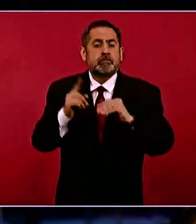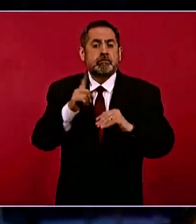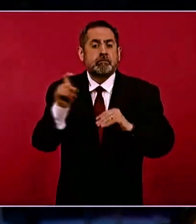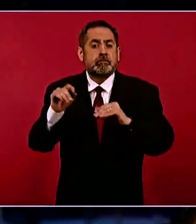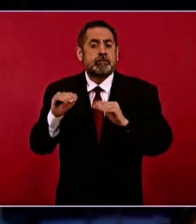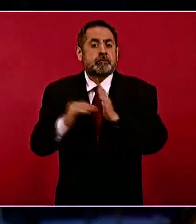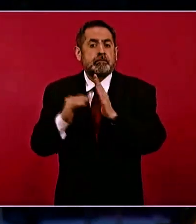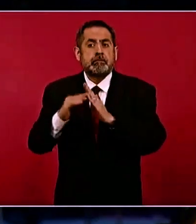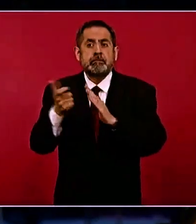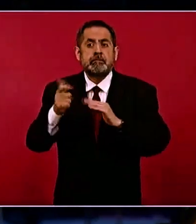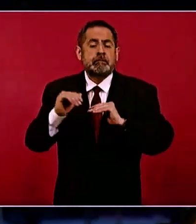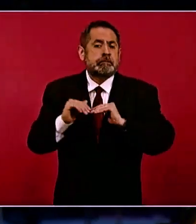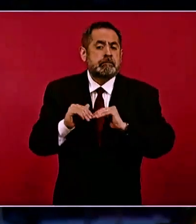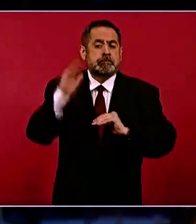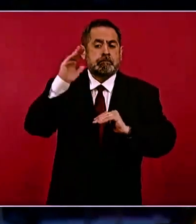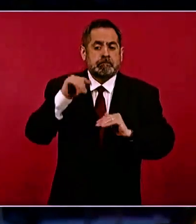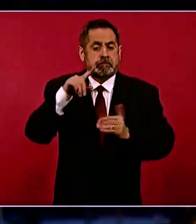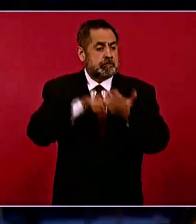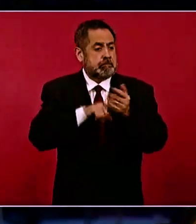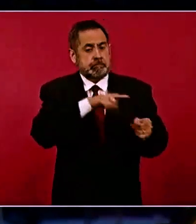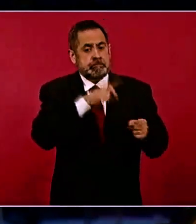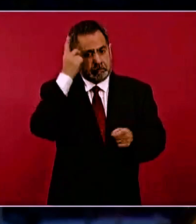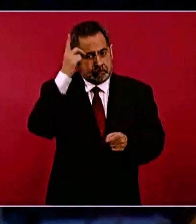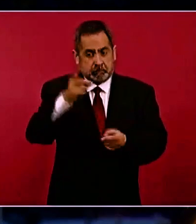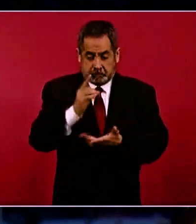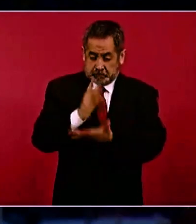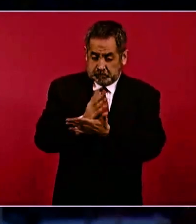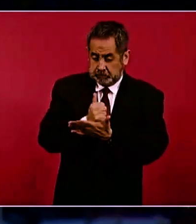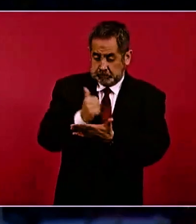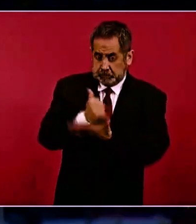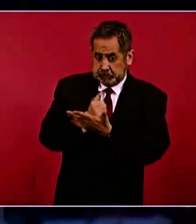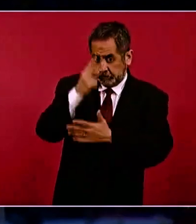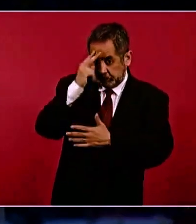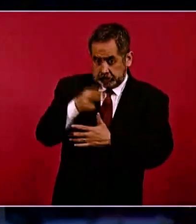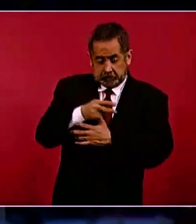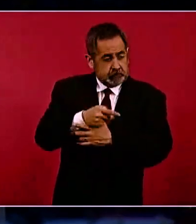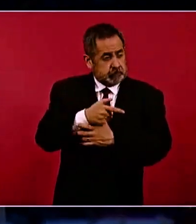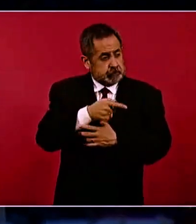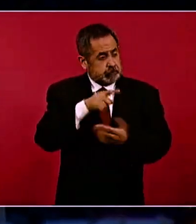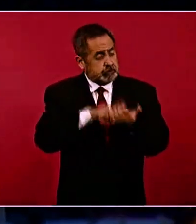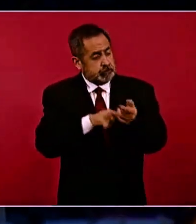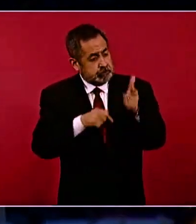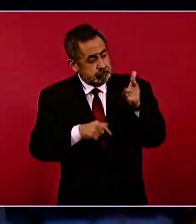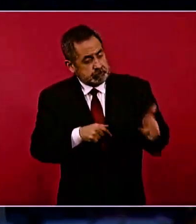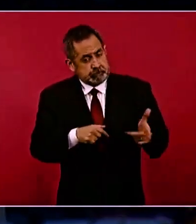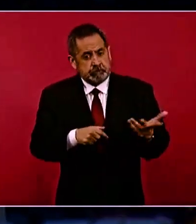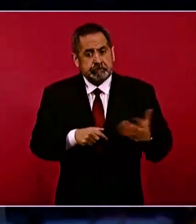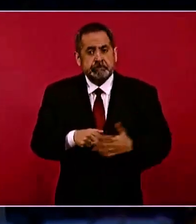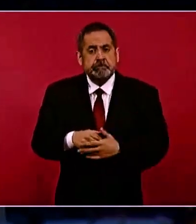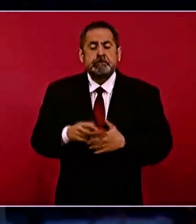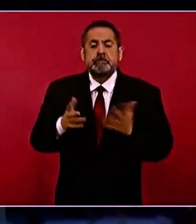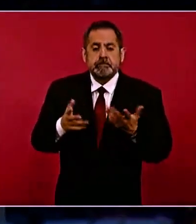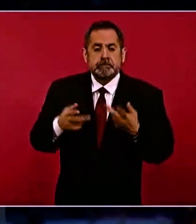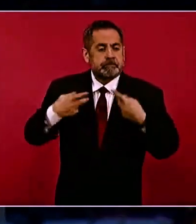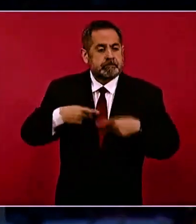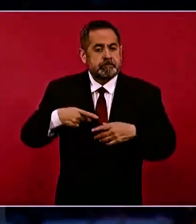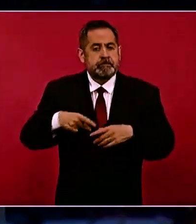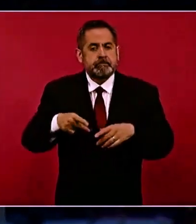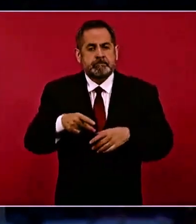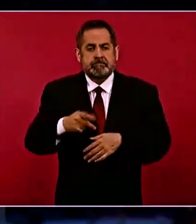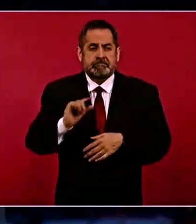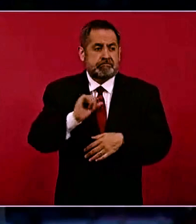pesos y pues solamente en la Ciudad de México. En este sentido, presidente, el periodista, gran